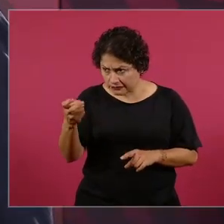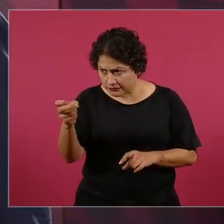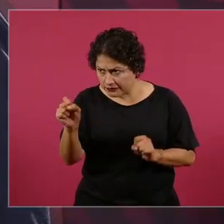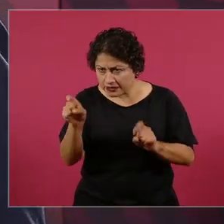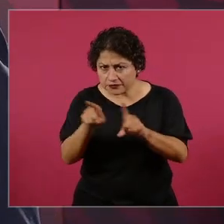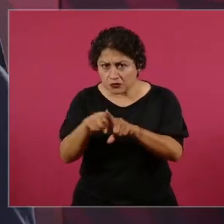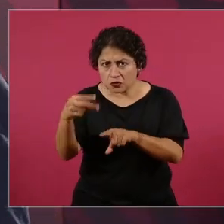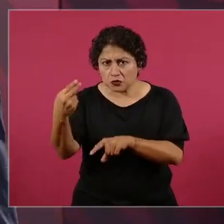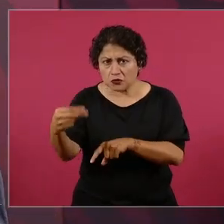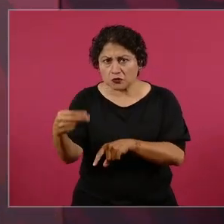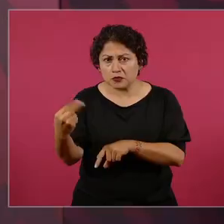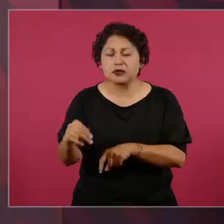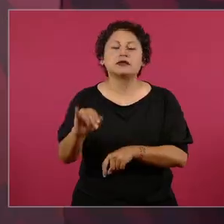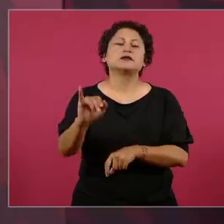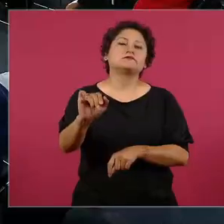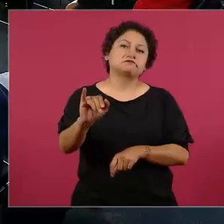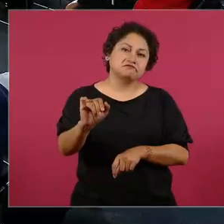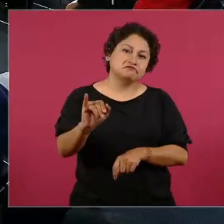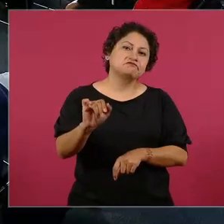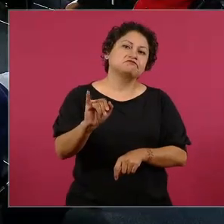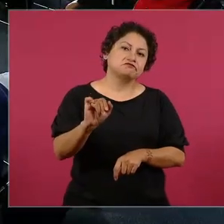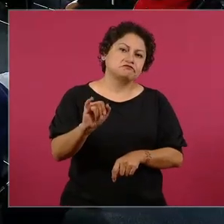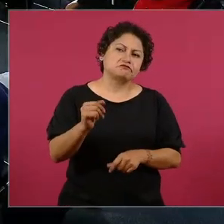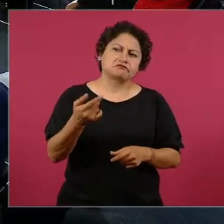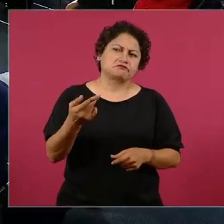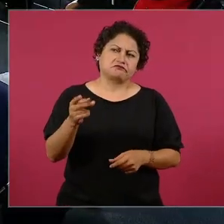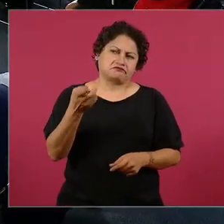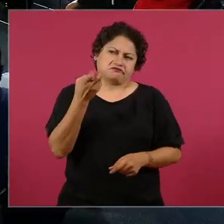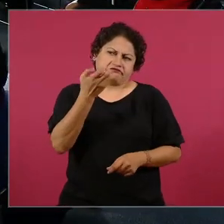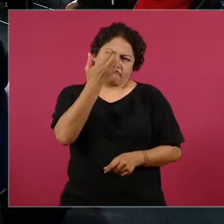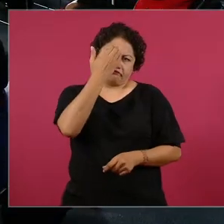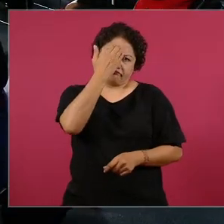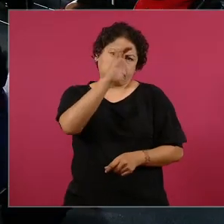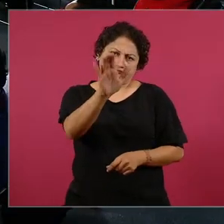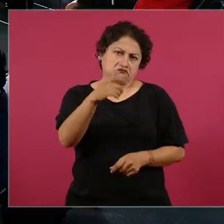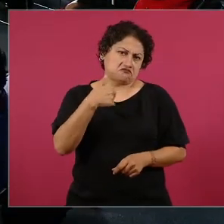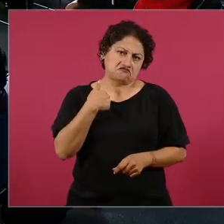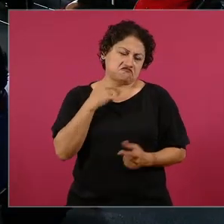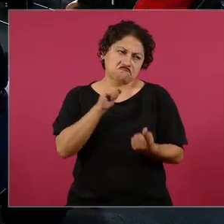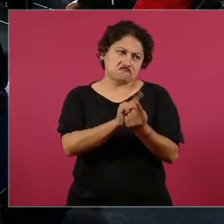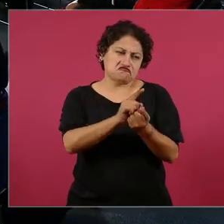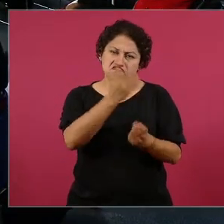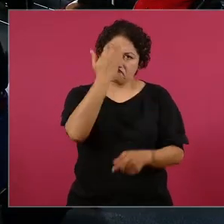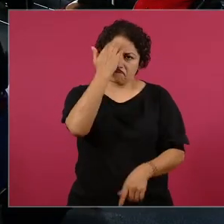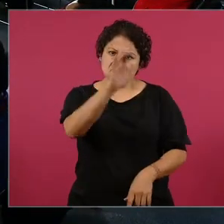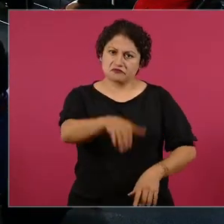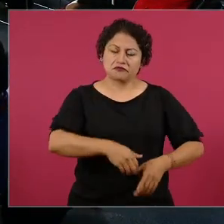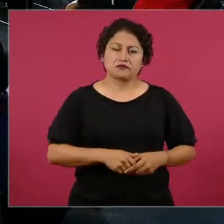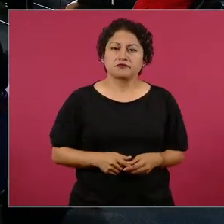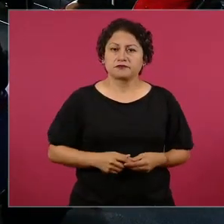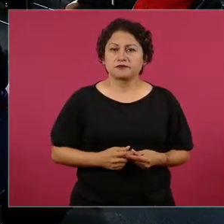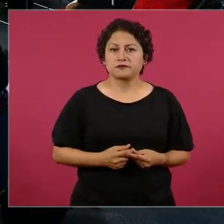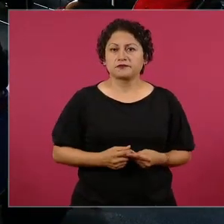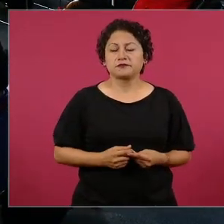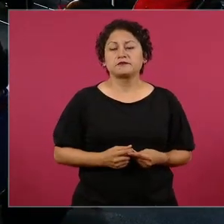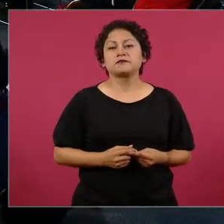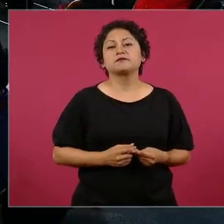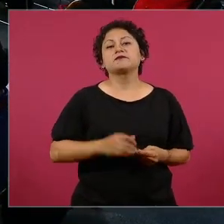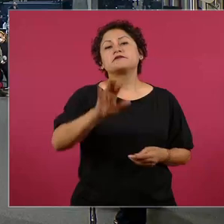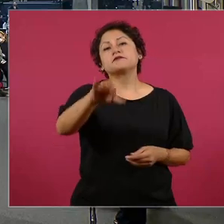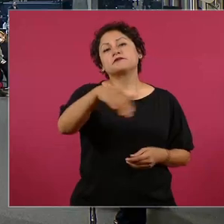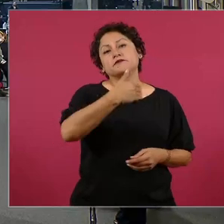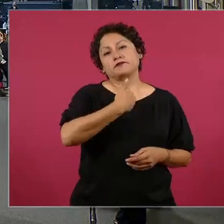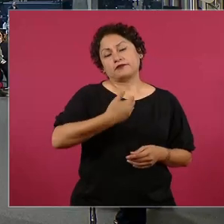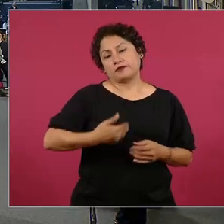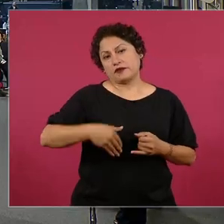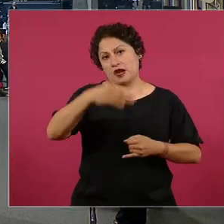Sí, sí, pero no lo conozco, no lo conozco. Presidente, nada más por último, no